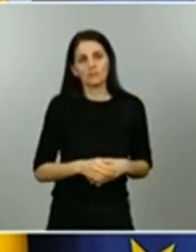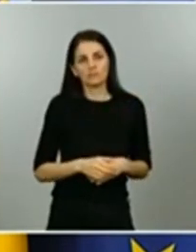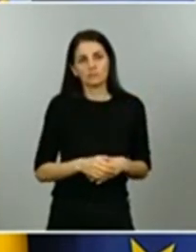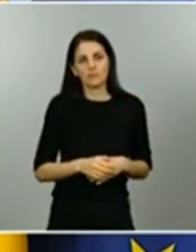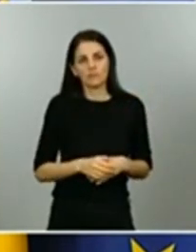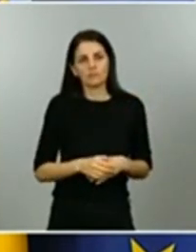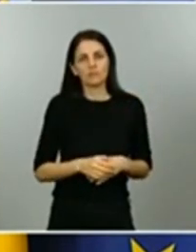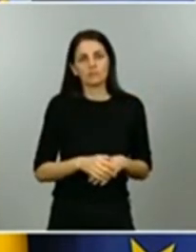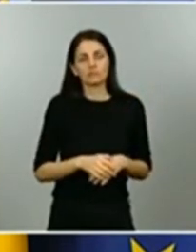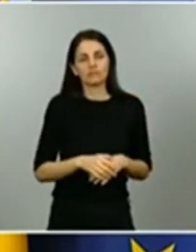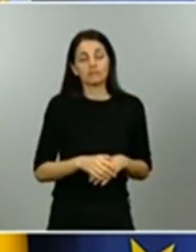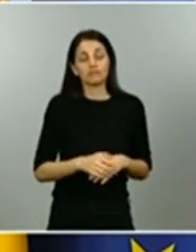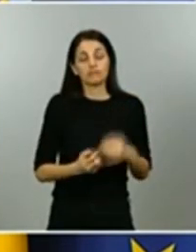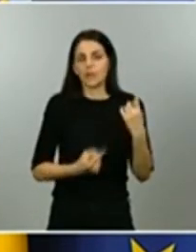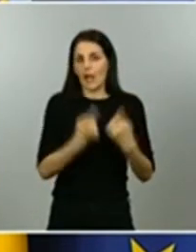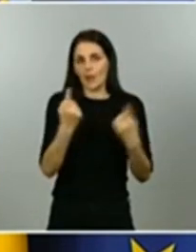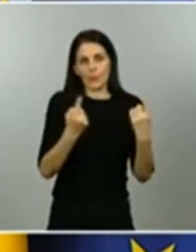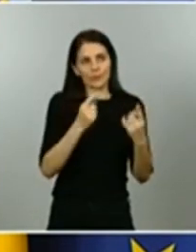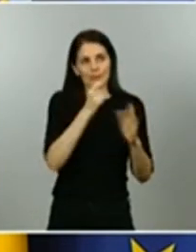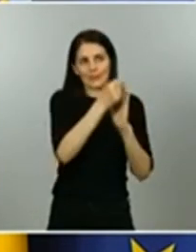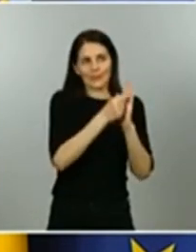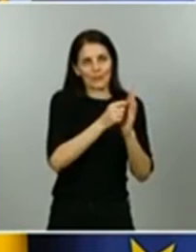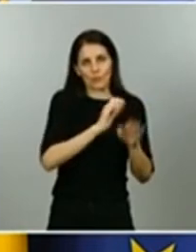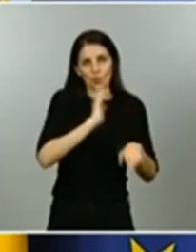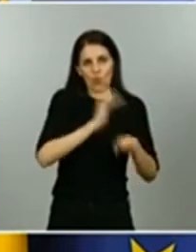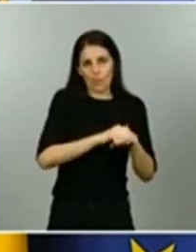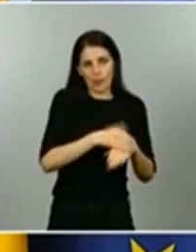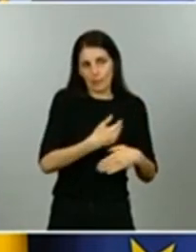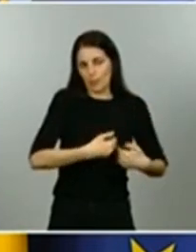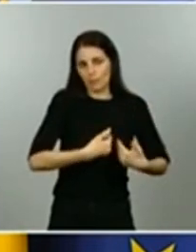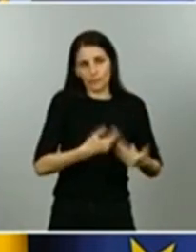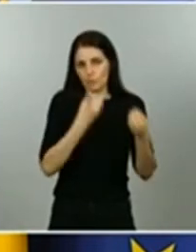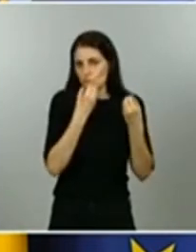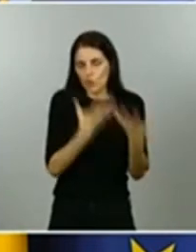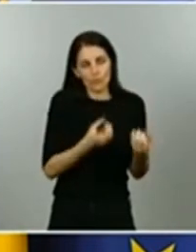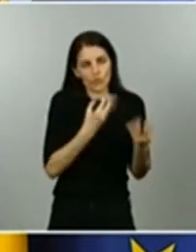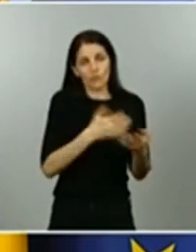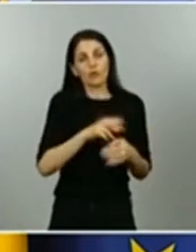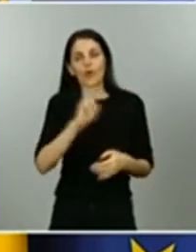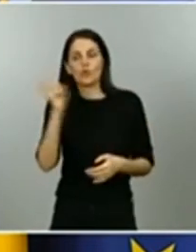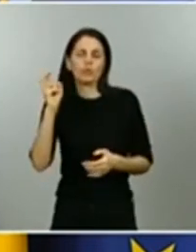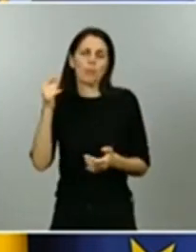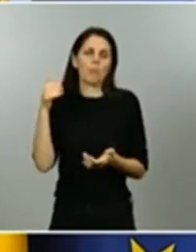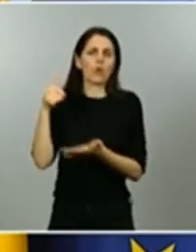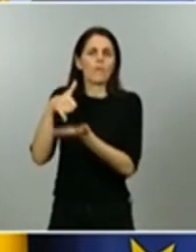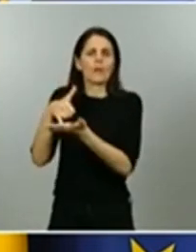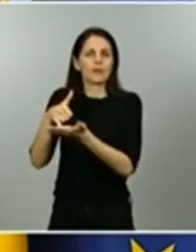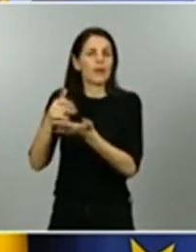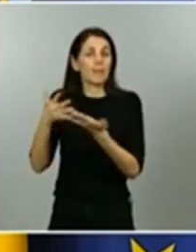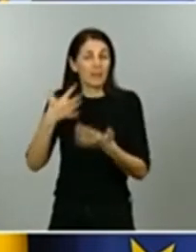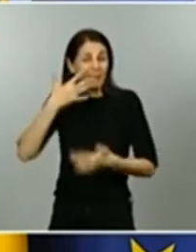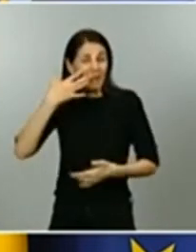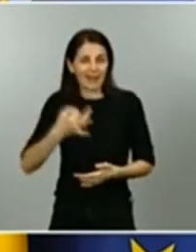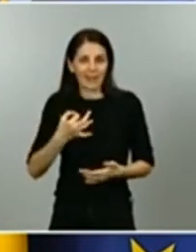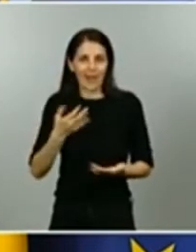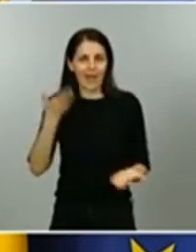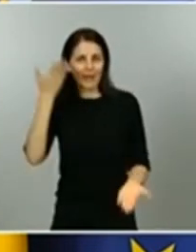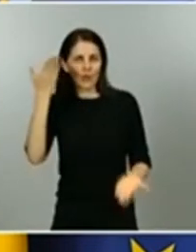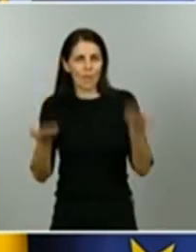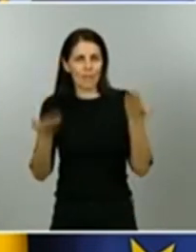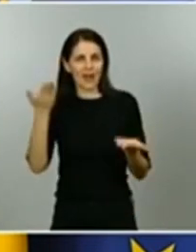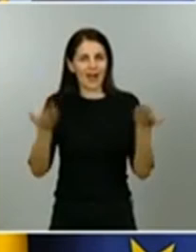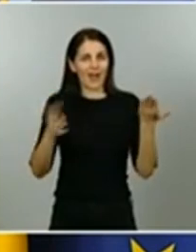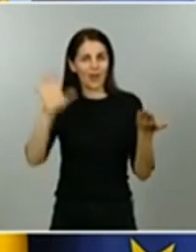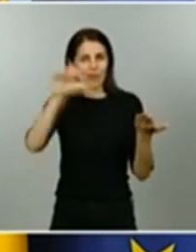más fuertes que otros pero lo cierto es que es uno de los territorios en los que el equipo y en concreto la